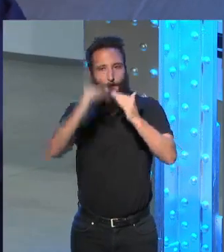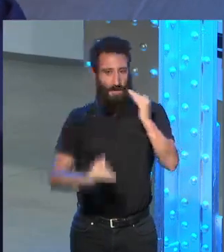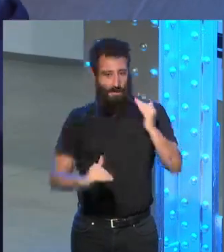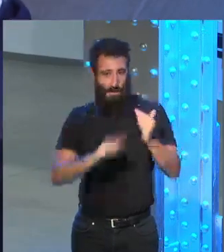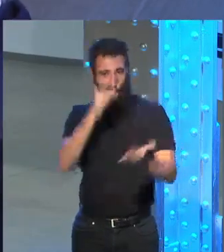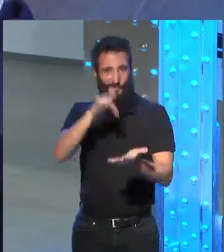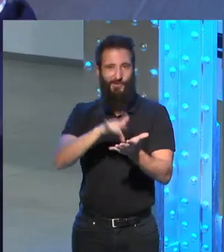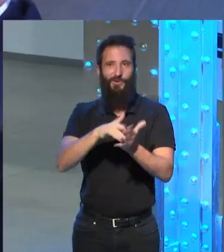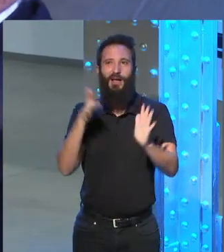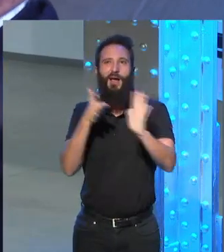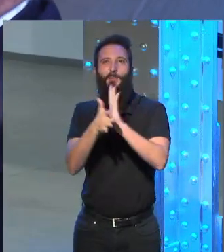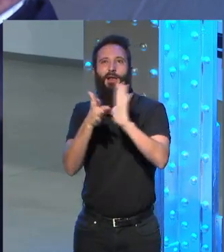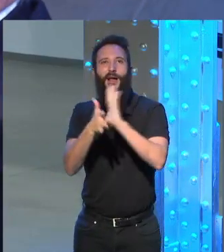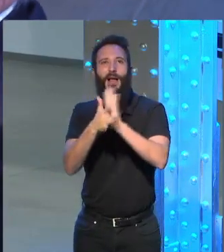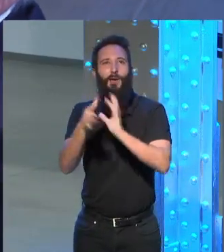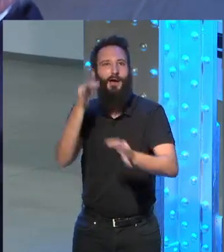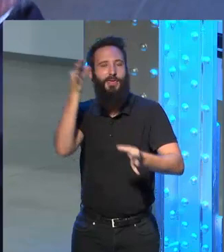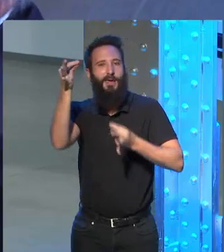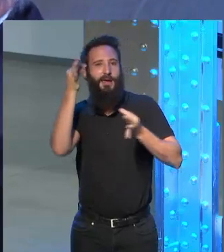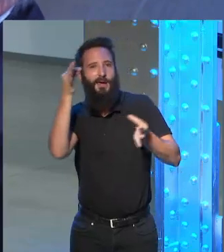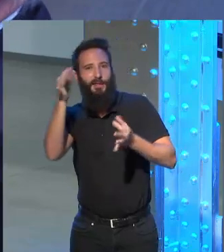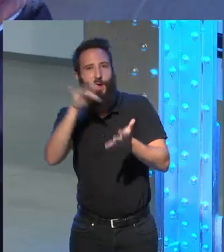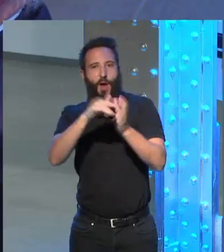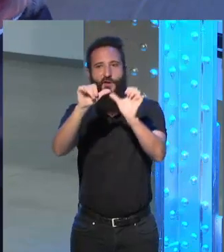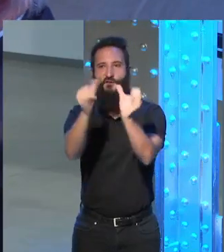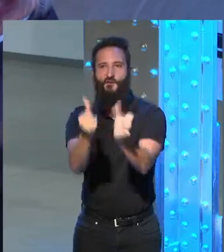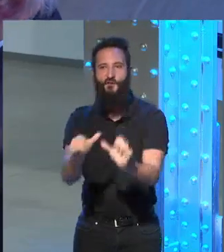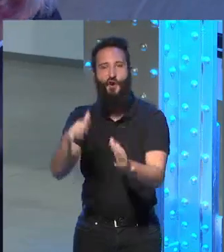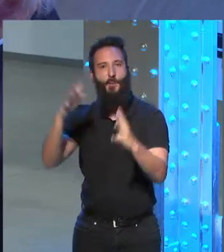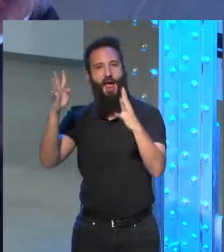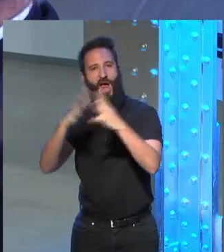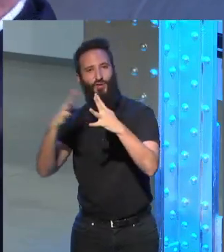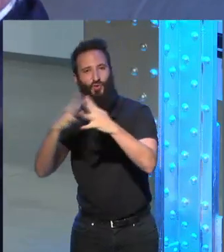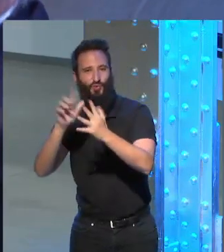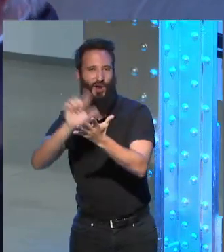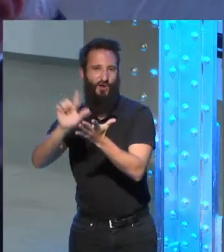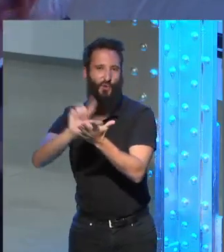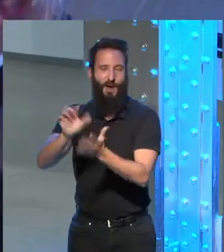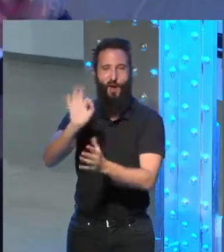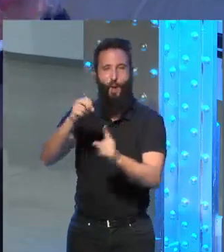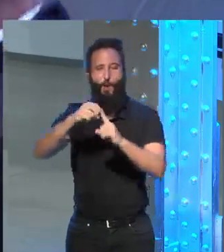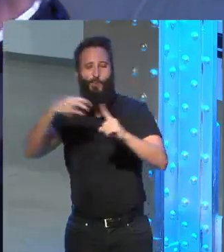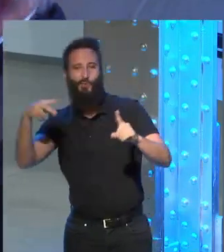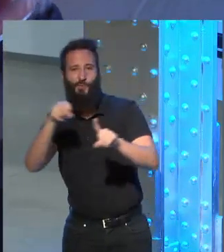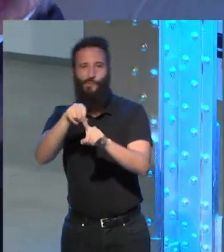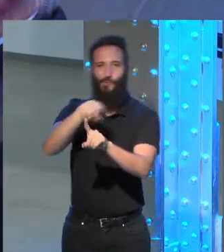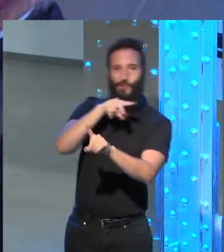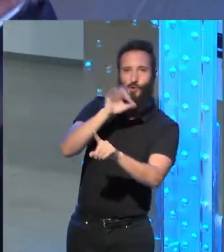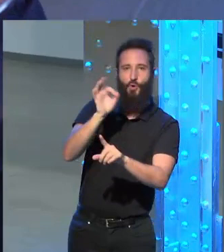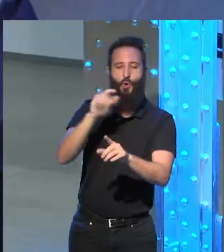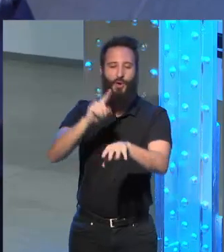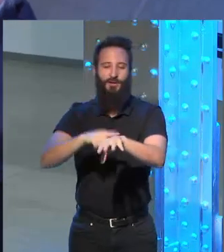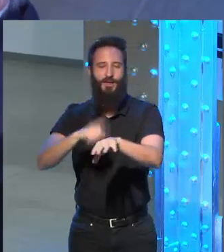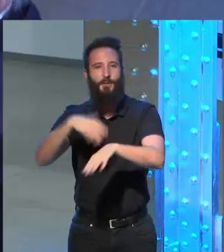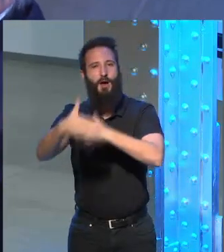describían técnicamente lo que era el formato la estructura de la novela los puntos de vista el tratamiento